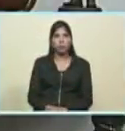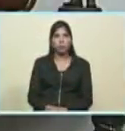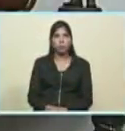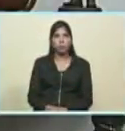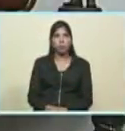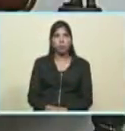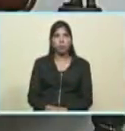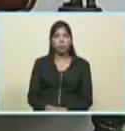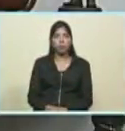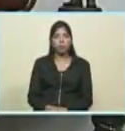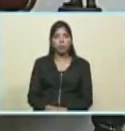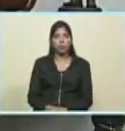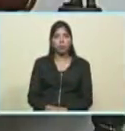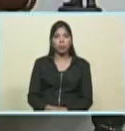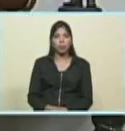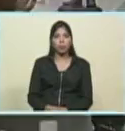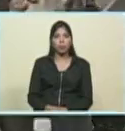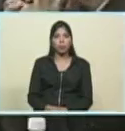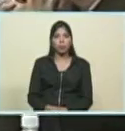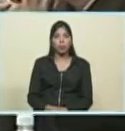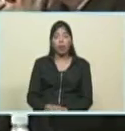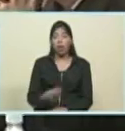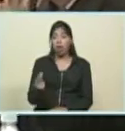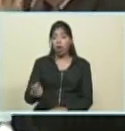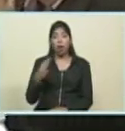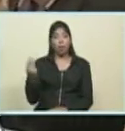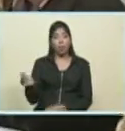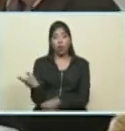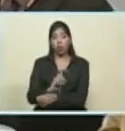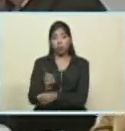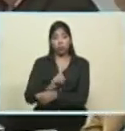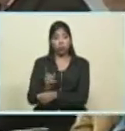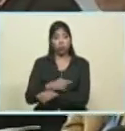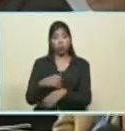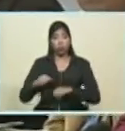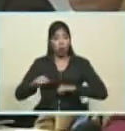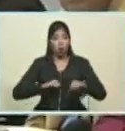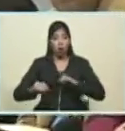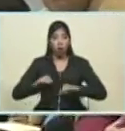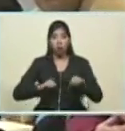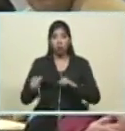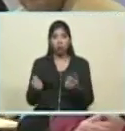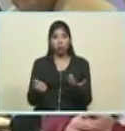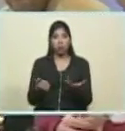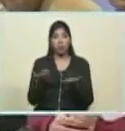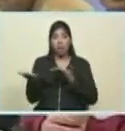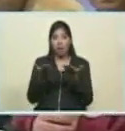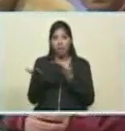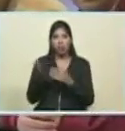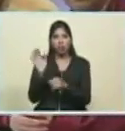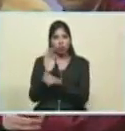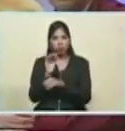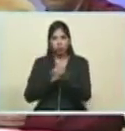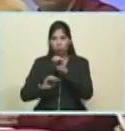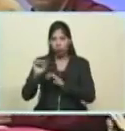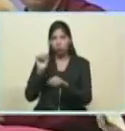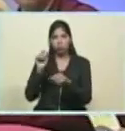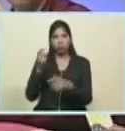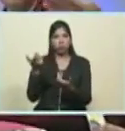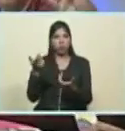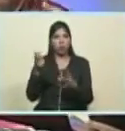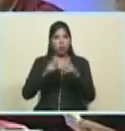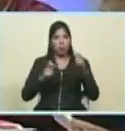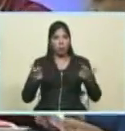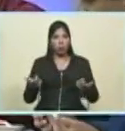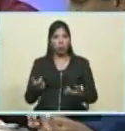y lo que inmediatamente demostró nuestra fuerza armada nacional bolivariana nuestros servicios de protección civil nuestro